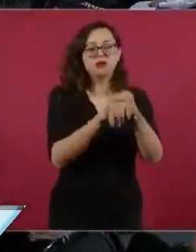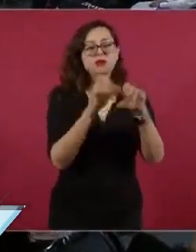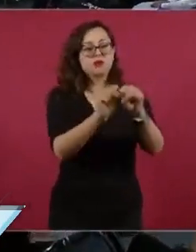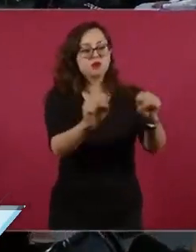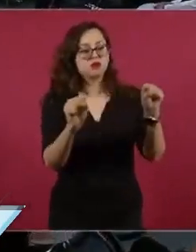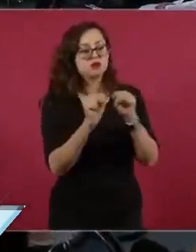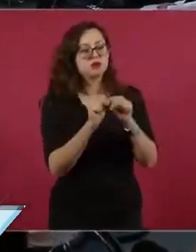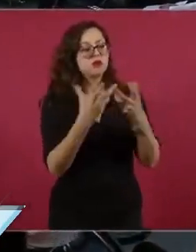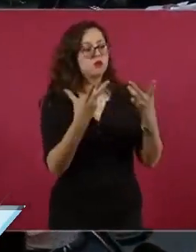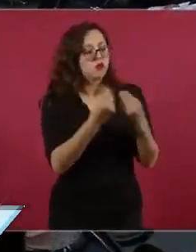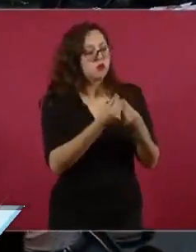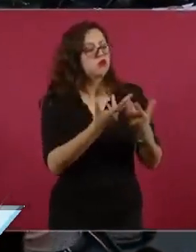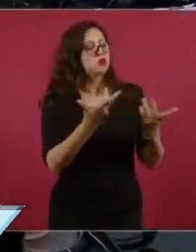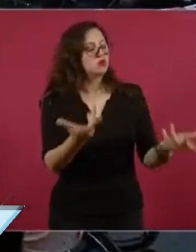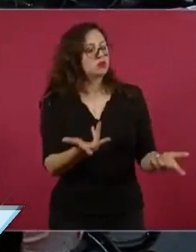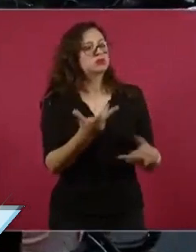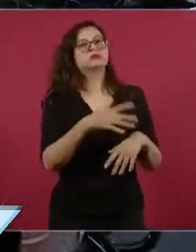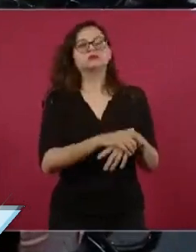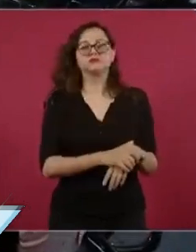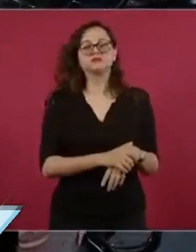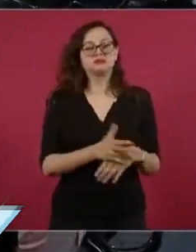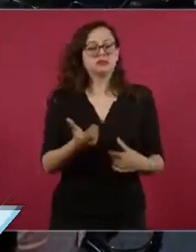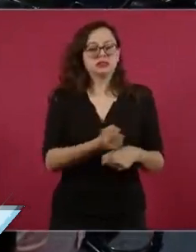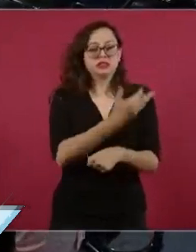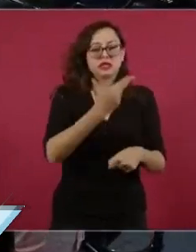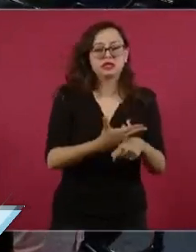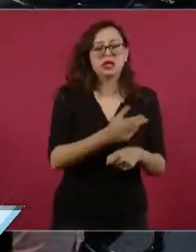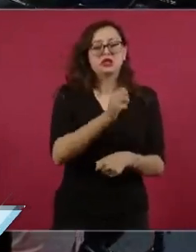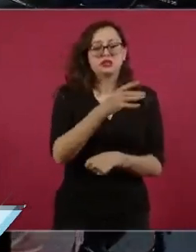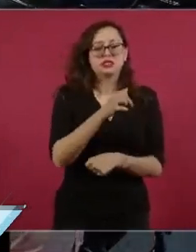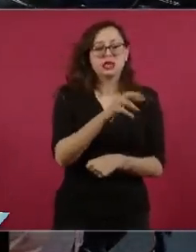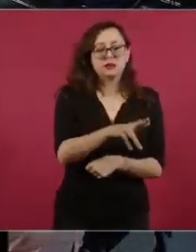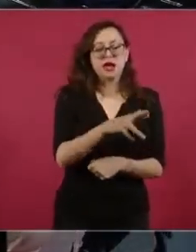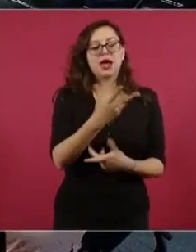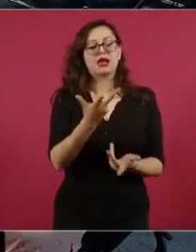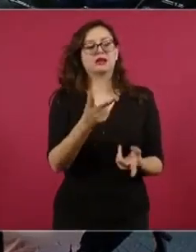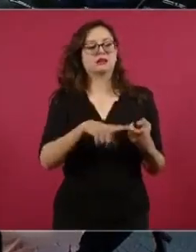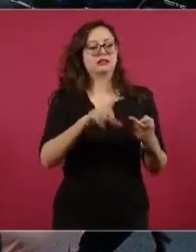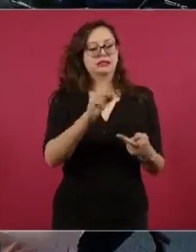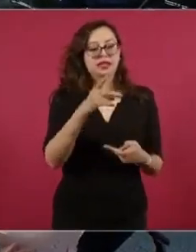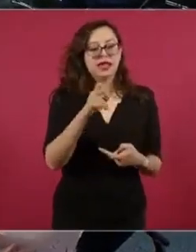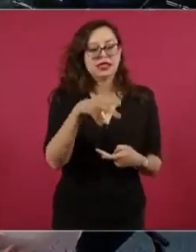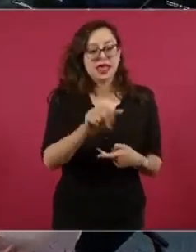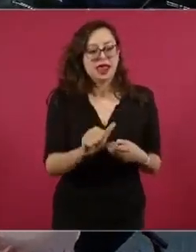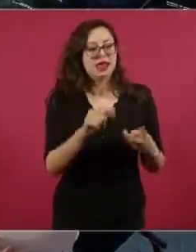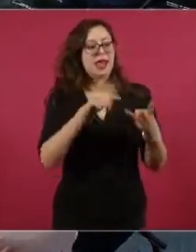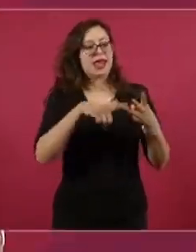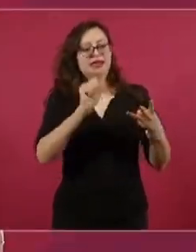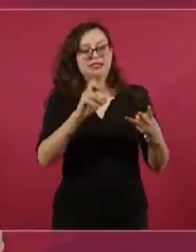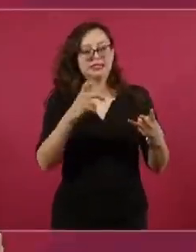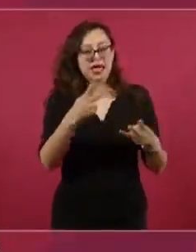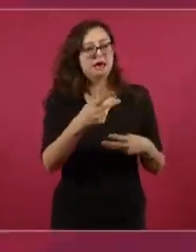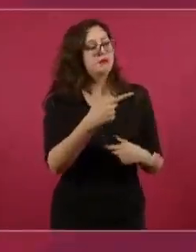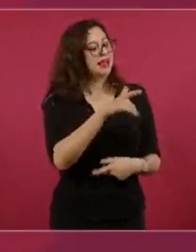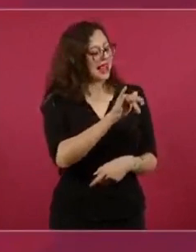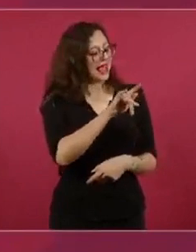secretario de Defensa, los atletas deportistas y una vez más a Leti, gracias por todo, a la secretaria de Educación Pública,